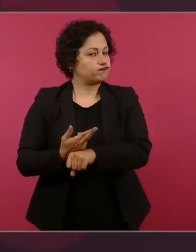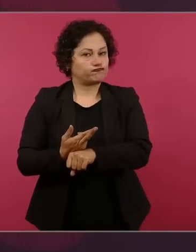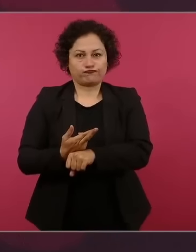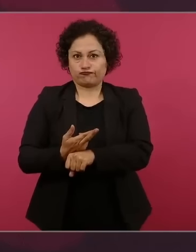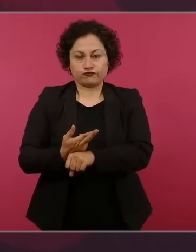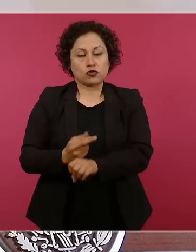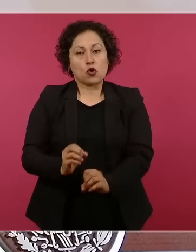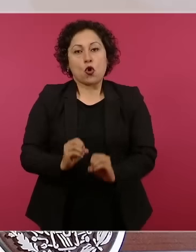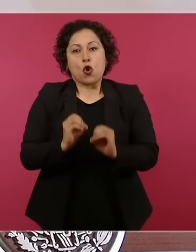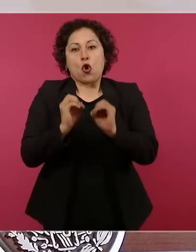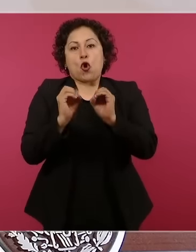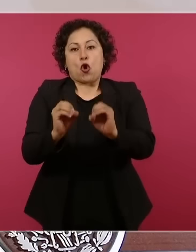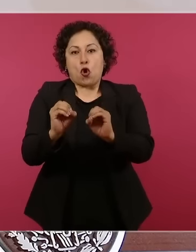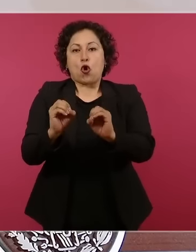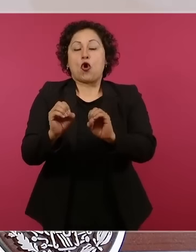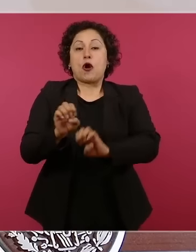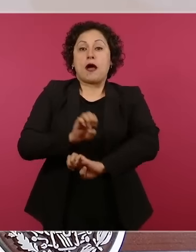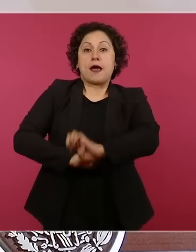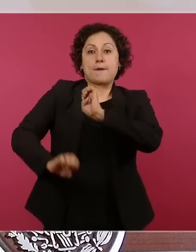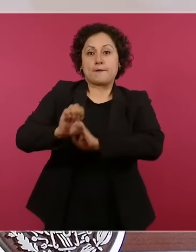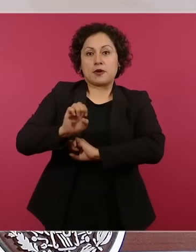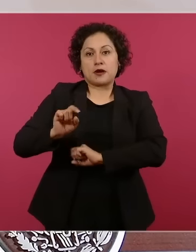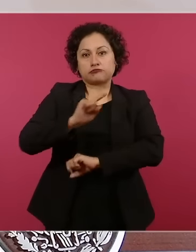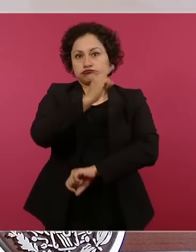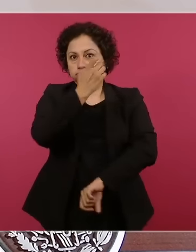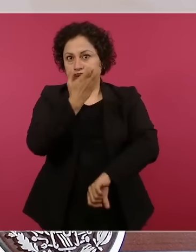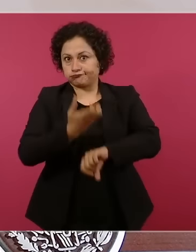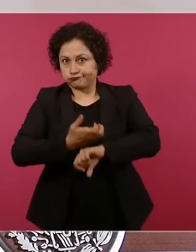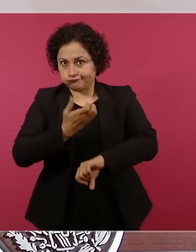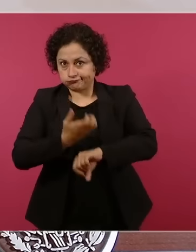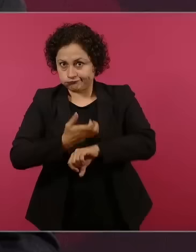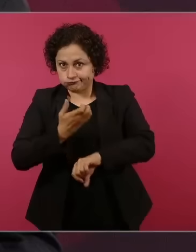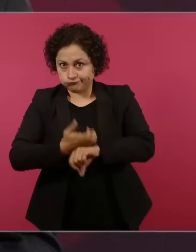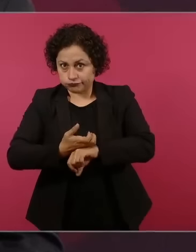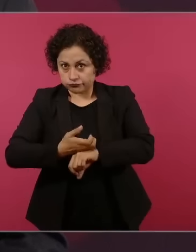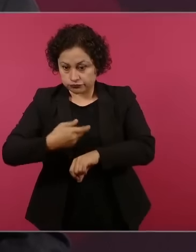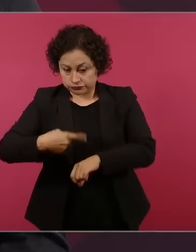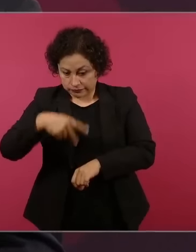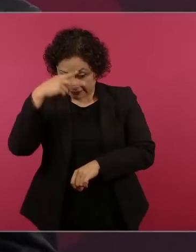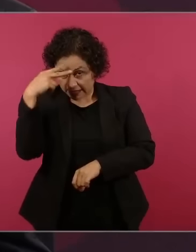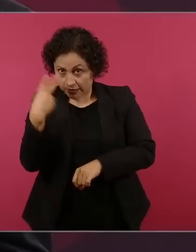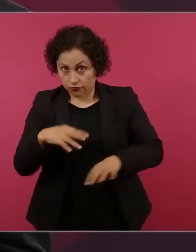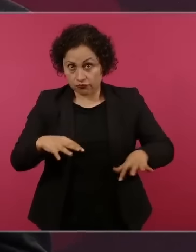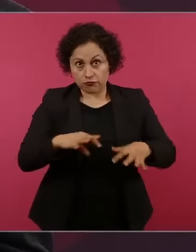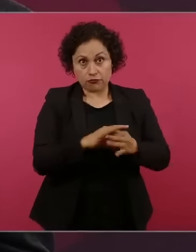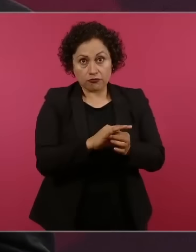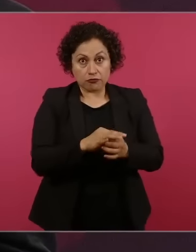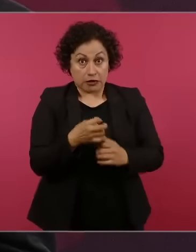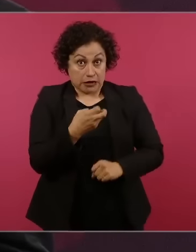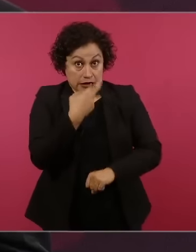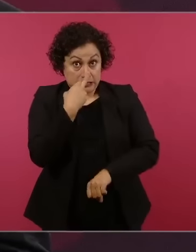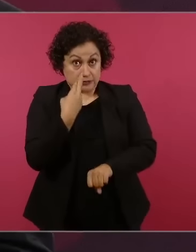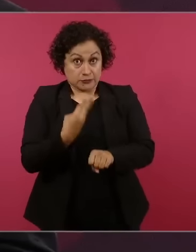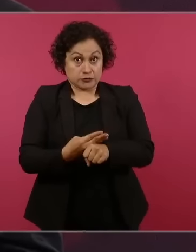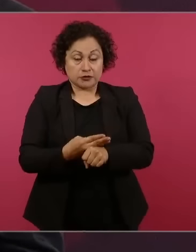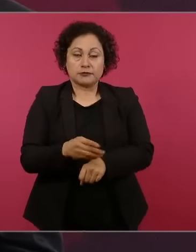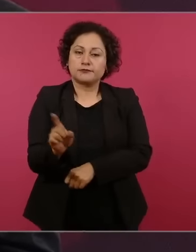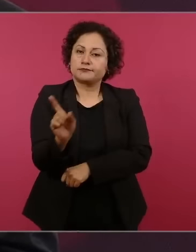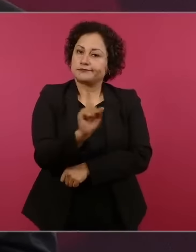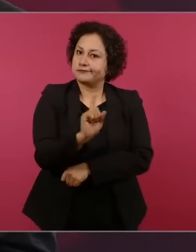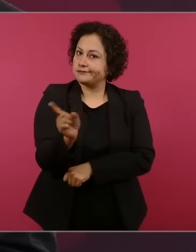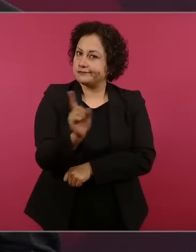México en Estados Unidos, a los consulados. Esto es un asunto del INE